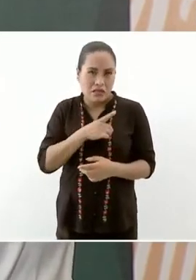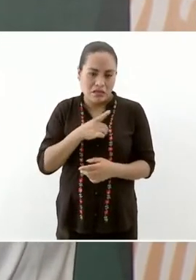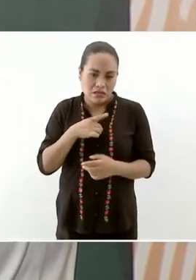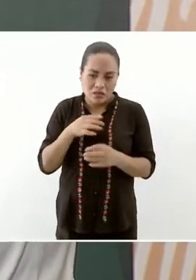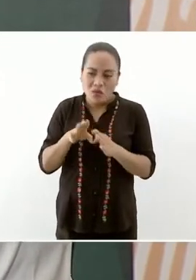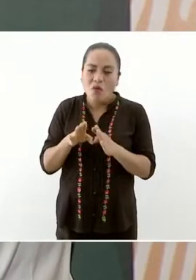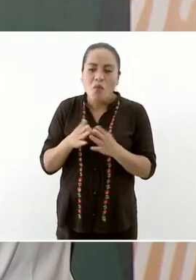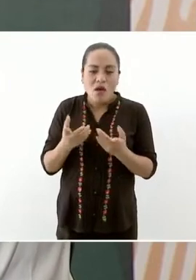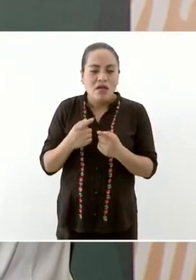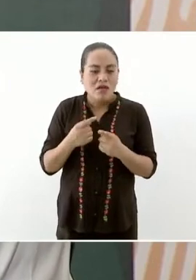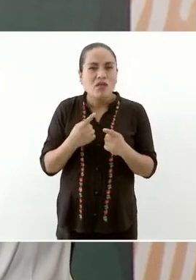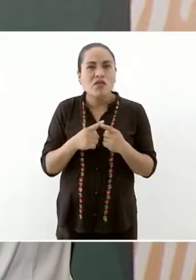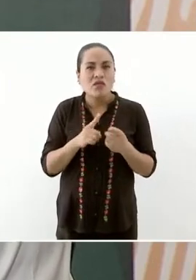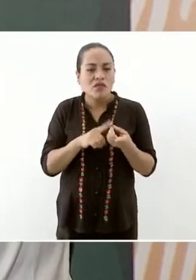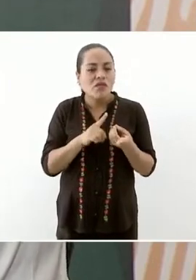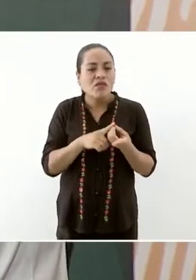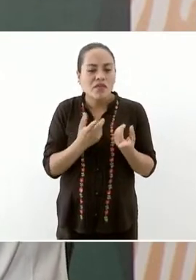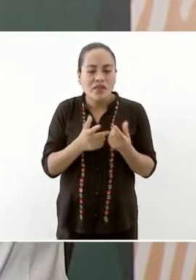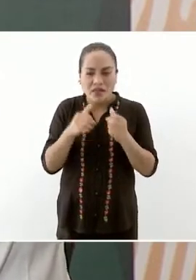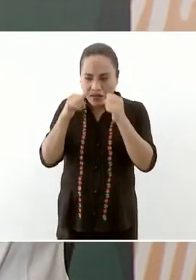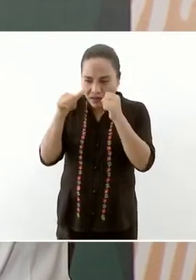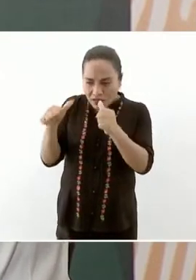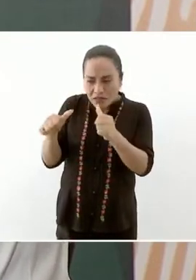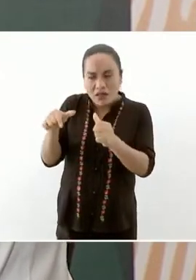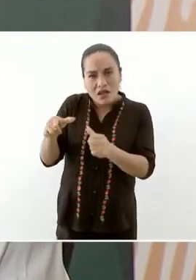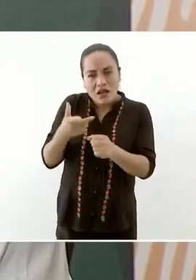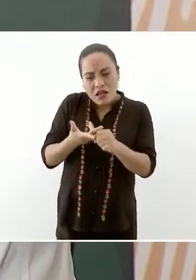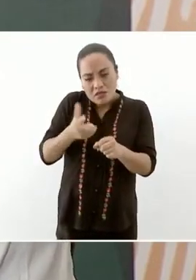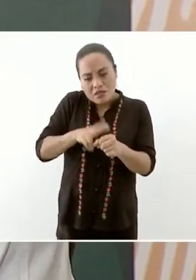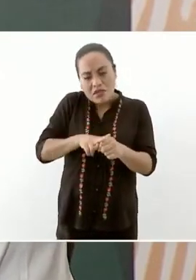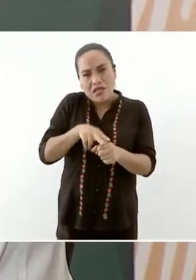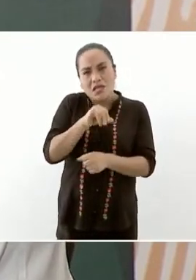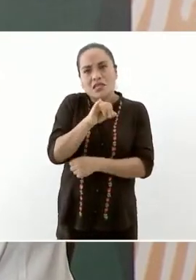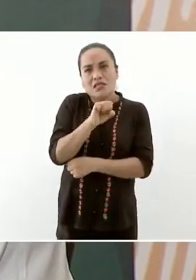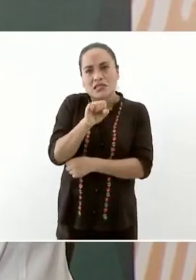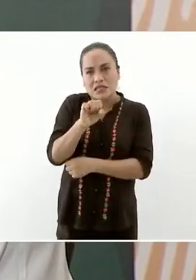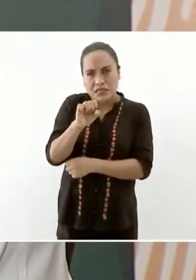del Issste pues sólo que vaya a Oaxaca